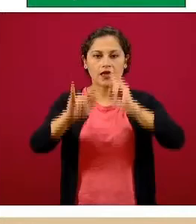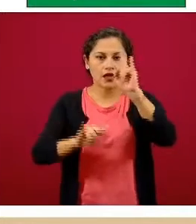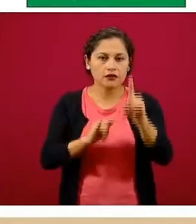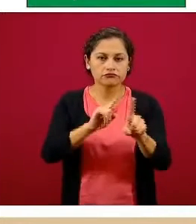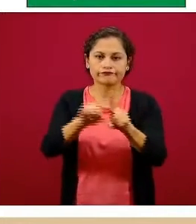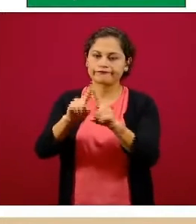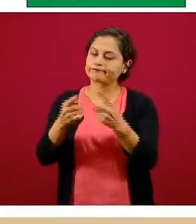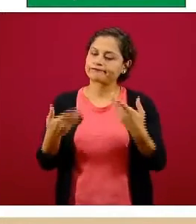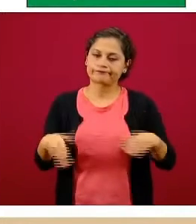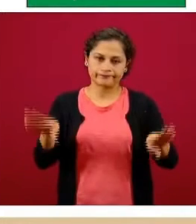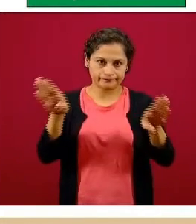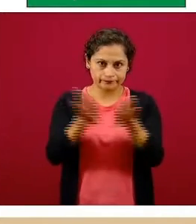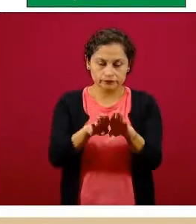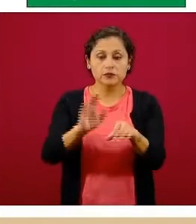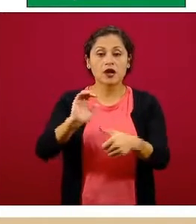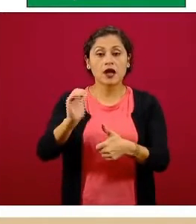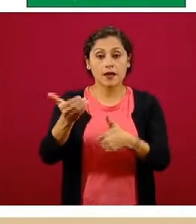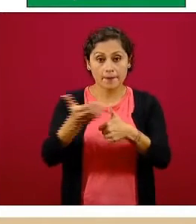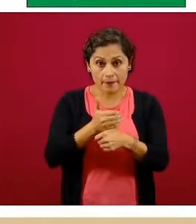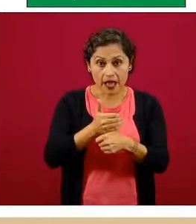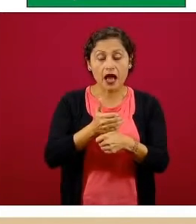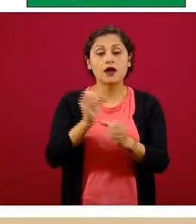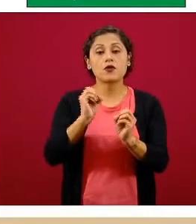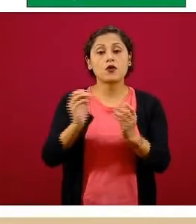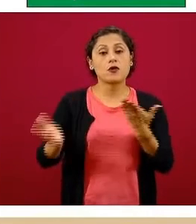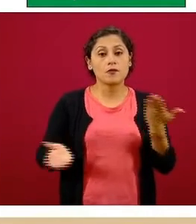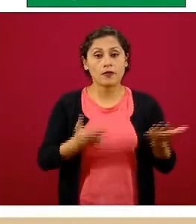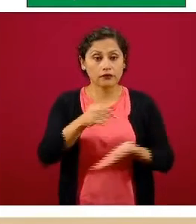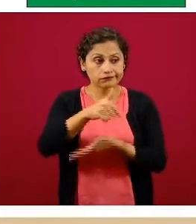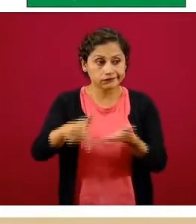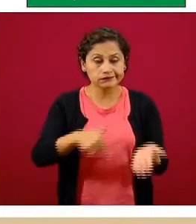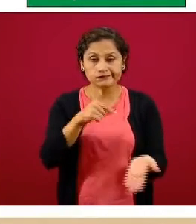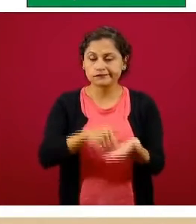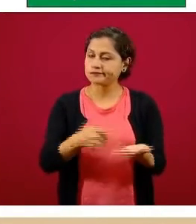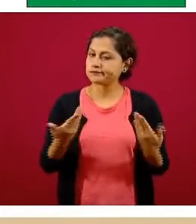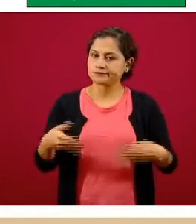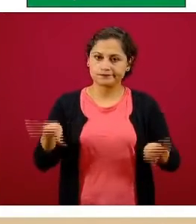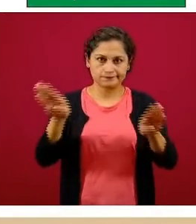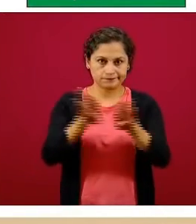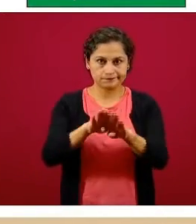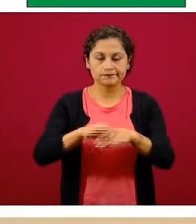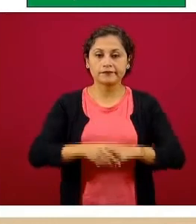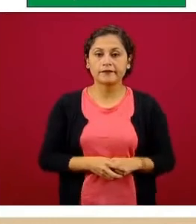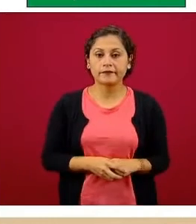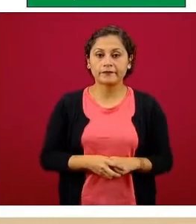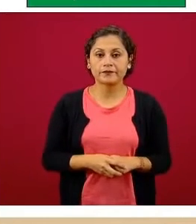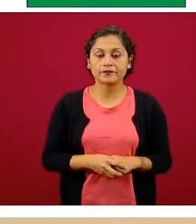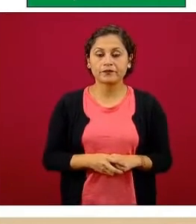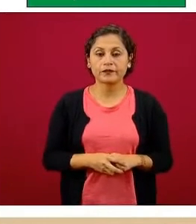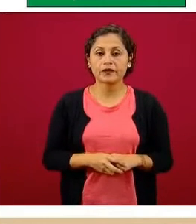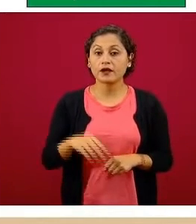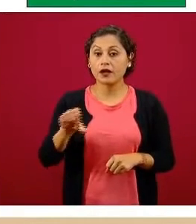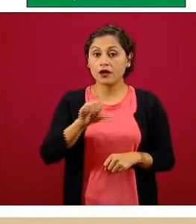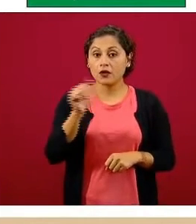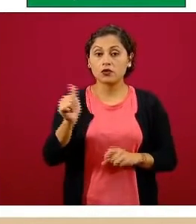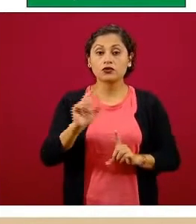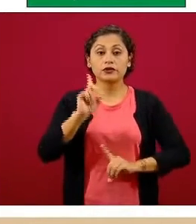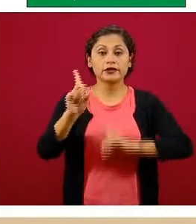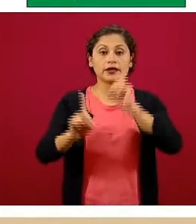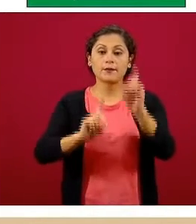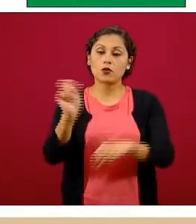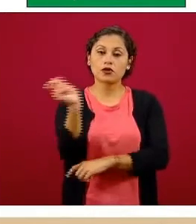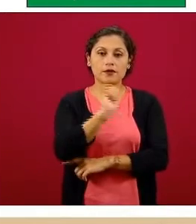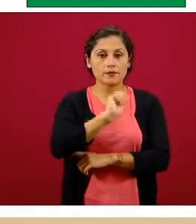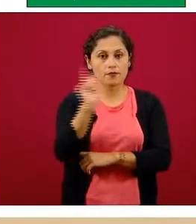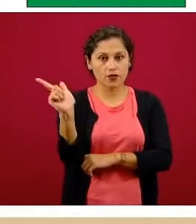Centros nocturnos, bares y salones de eventos también suspendidos. Y los deportes profesionales